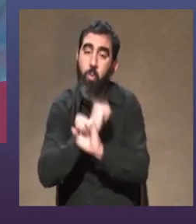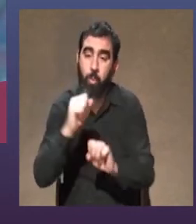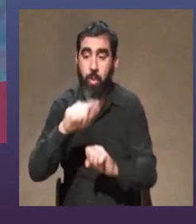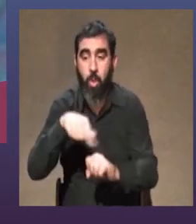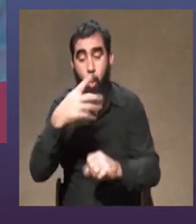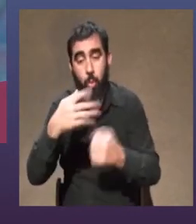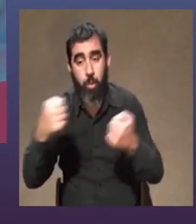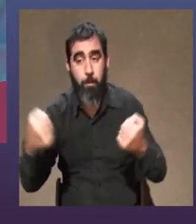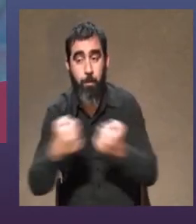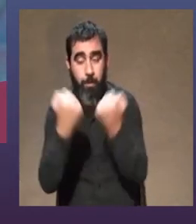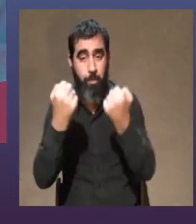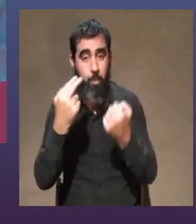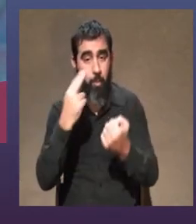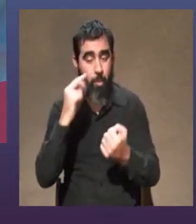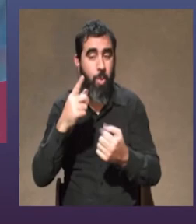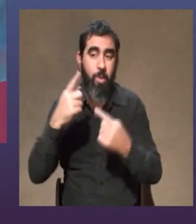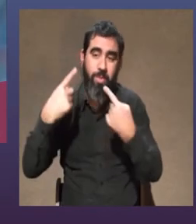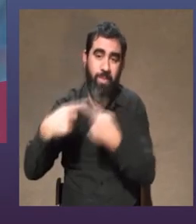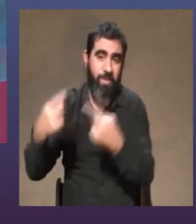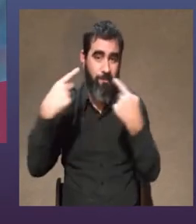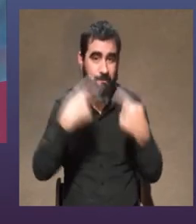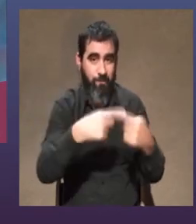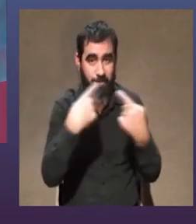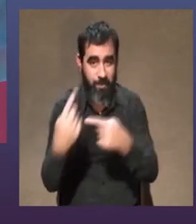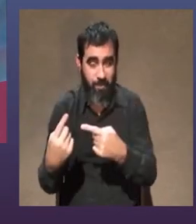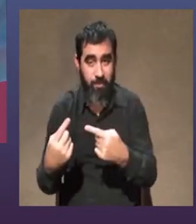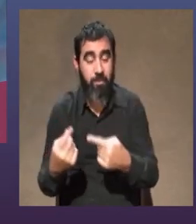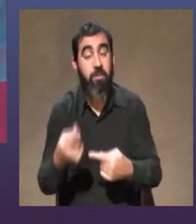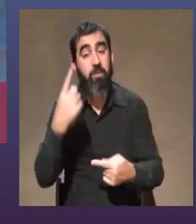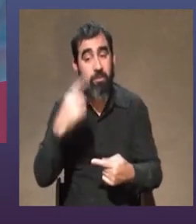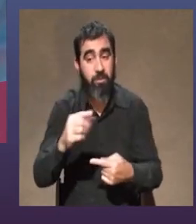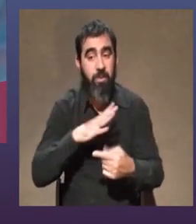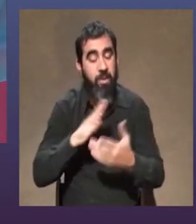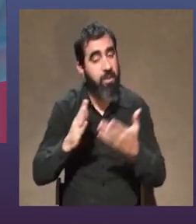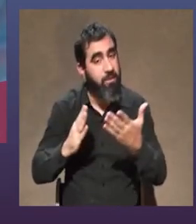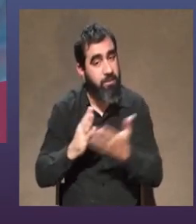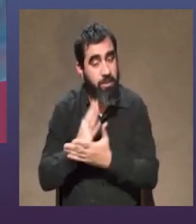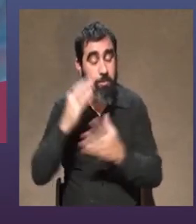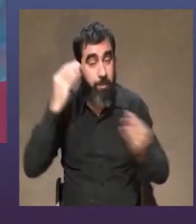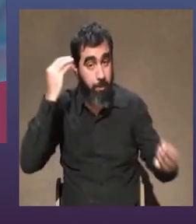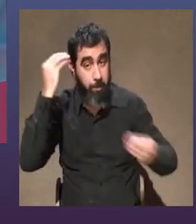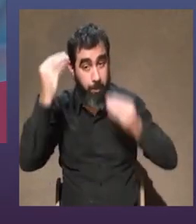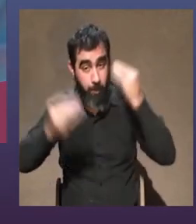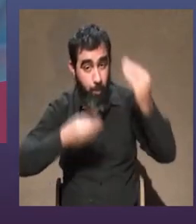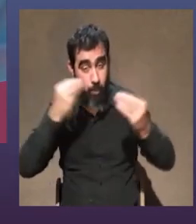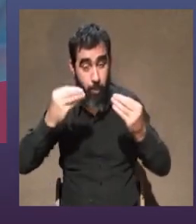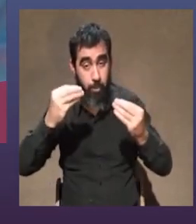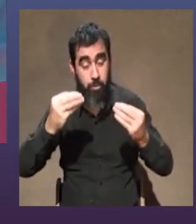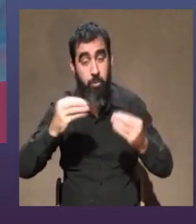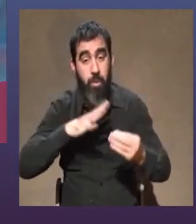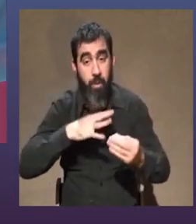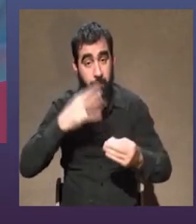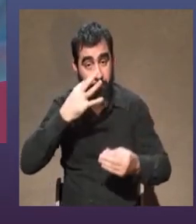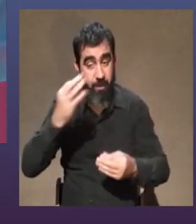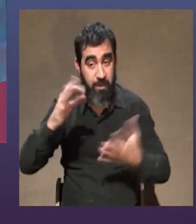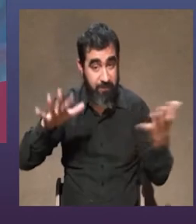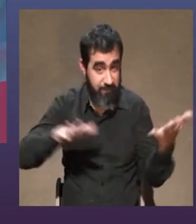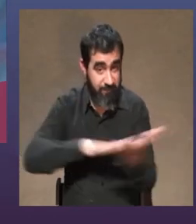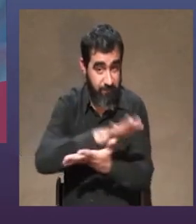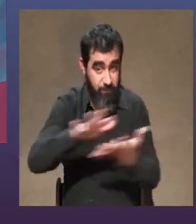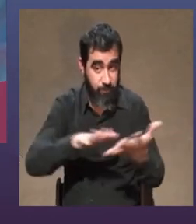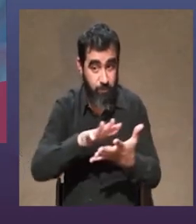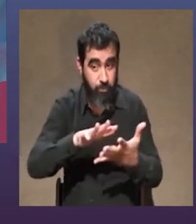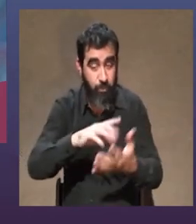impactos no haya sido el mismo y eso está claro y siempre el ojo y la preocupación estuvo puesto en la realidad también de